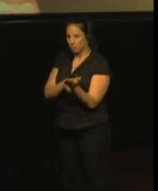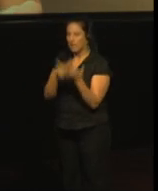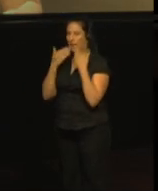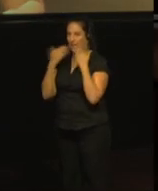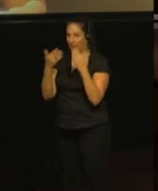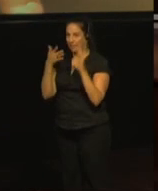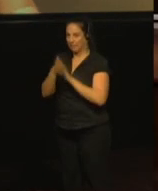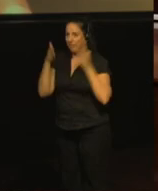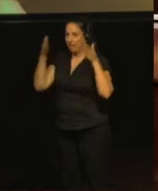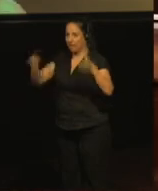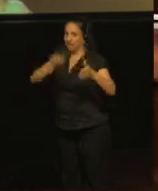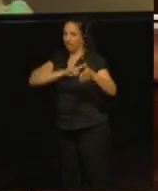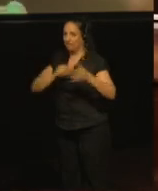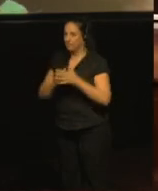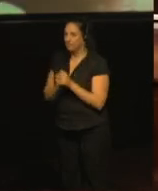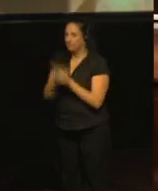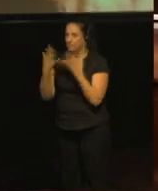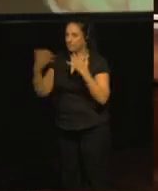atención. Gracias.